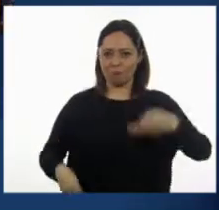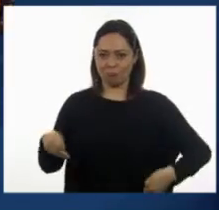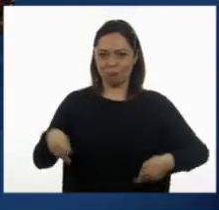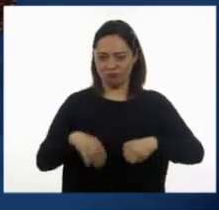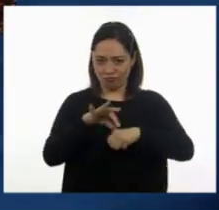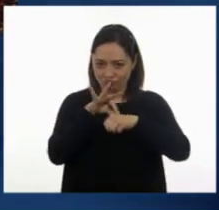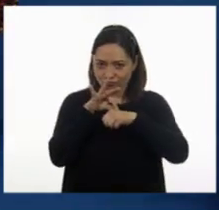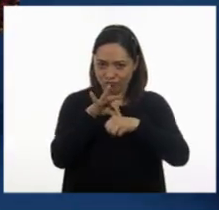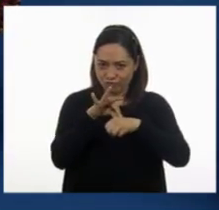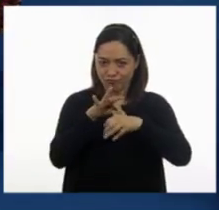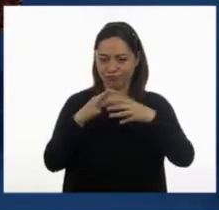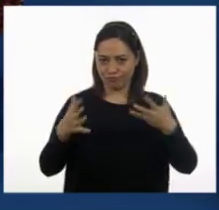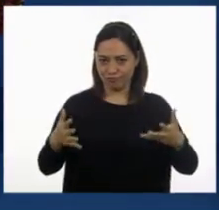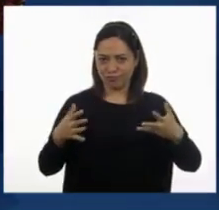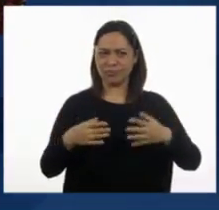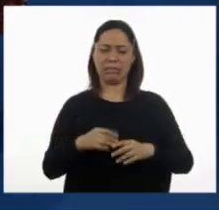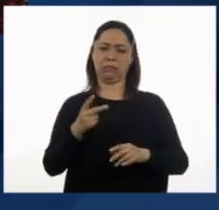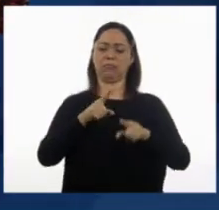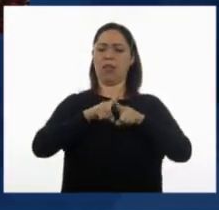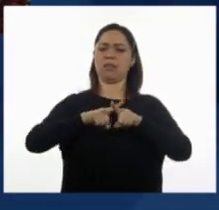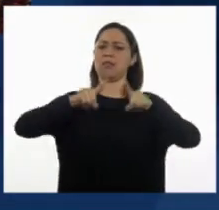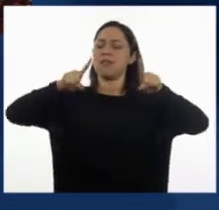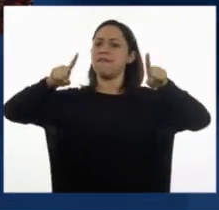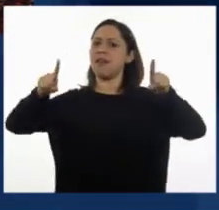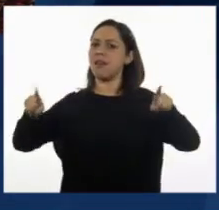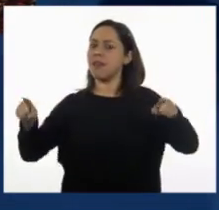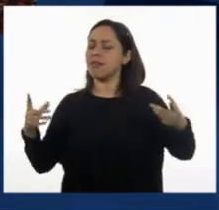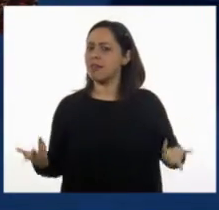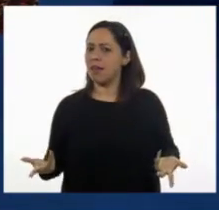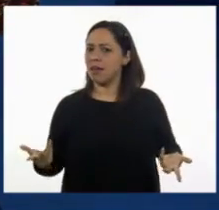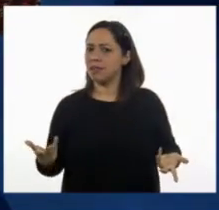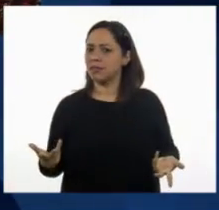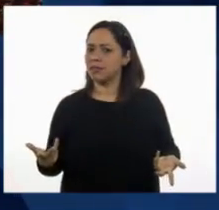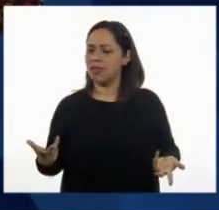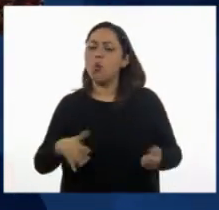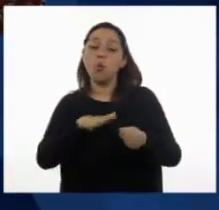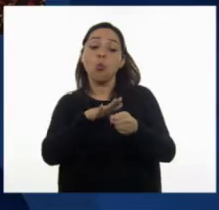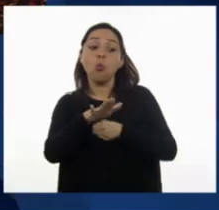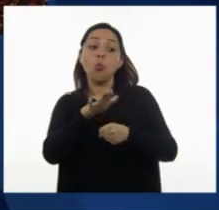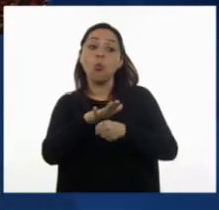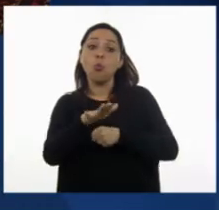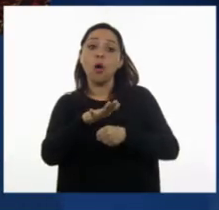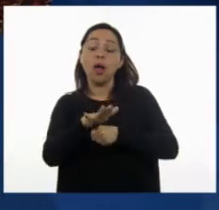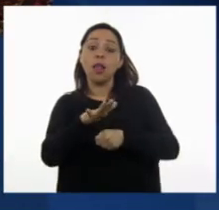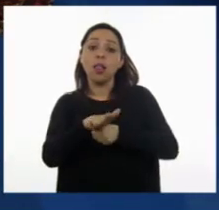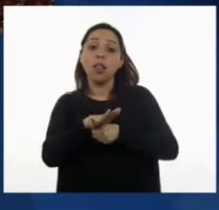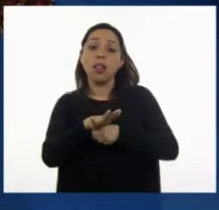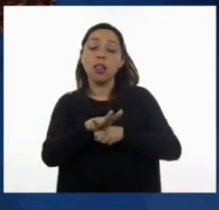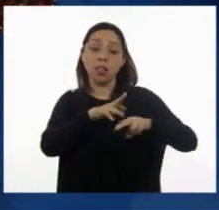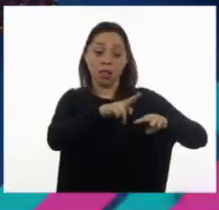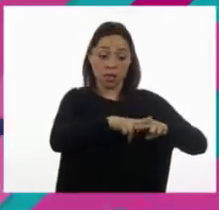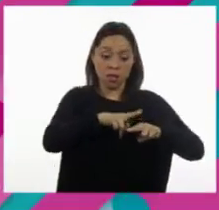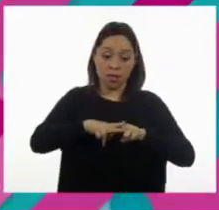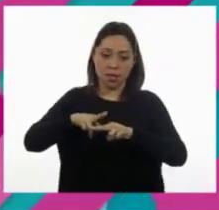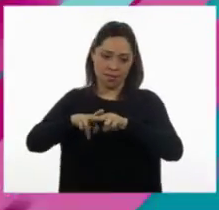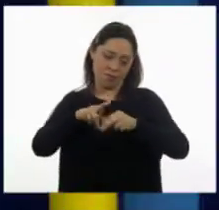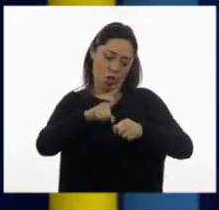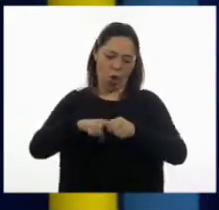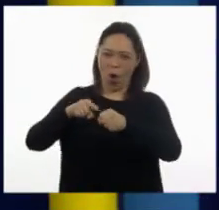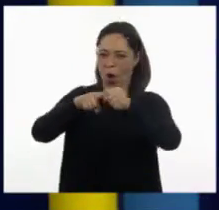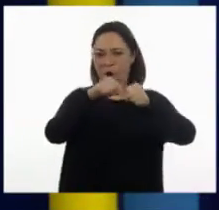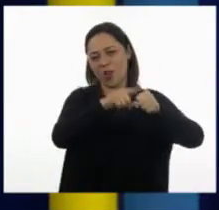muy diferentes. La primera diferencia que yo quiero señalar es que los asientos no son de colores.